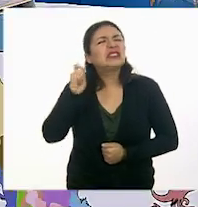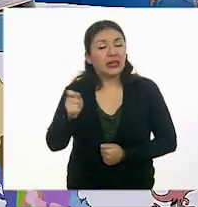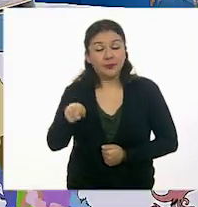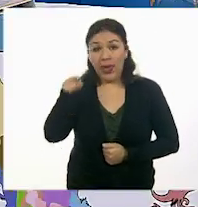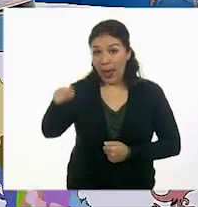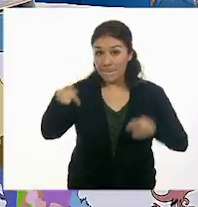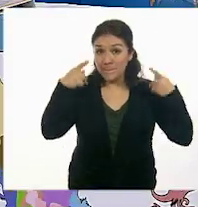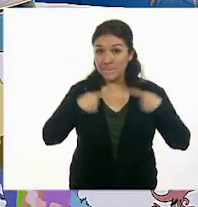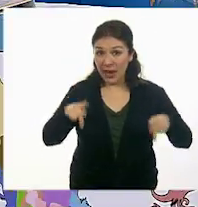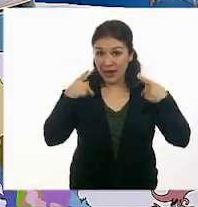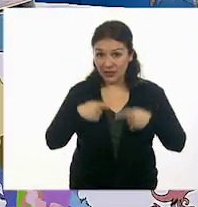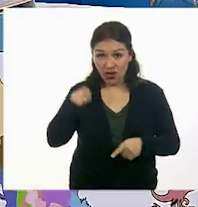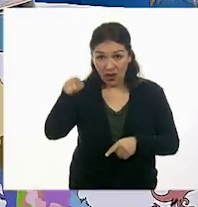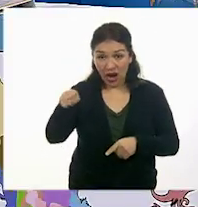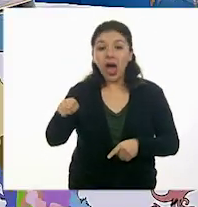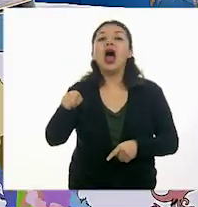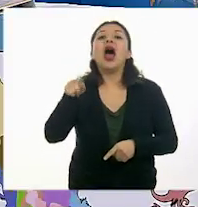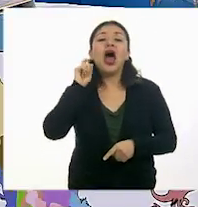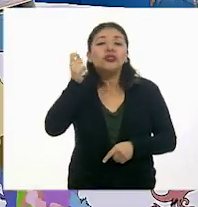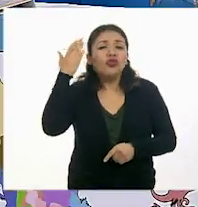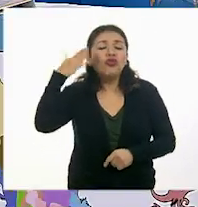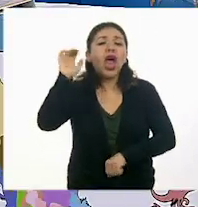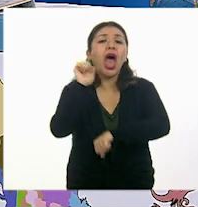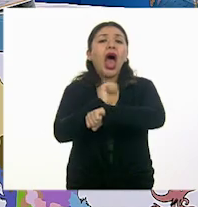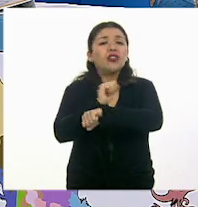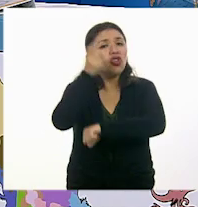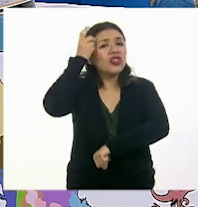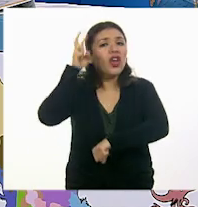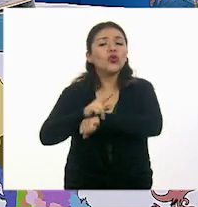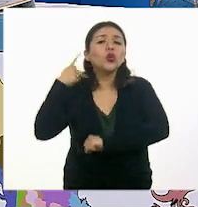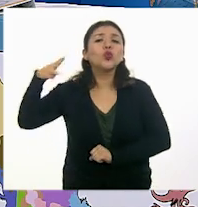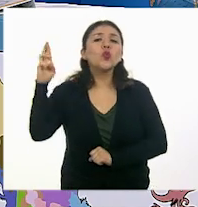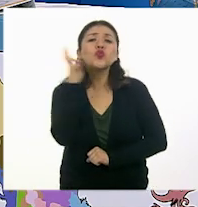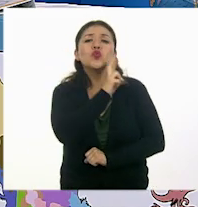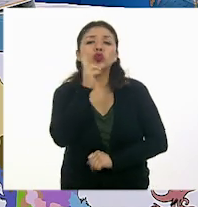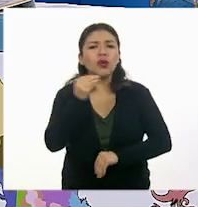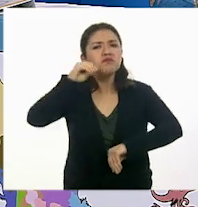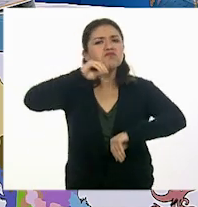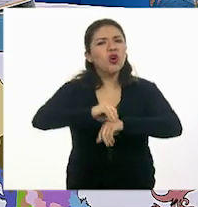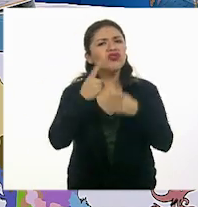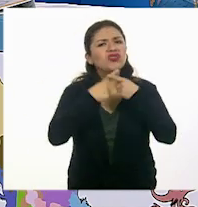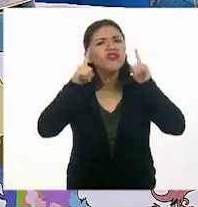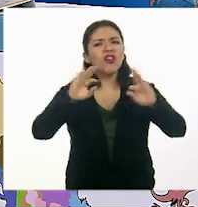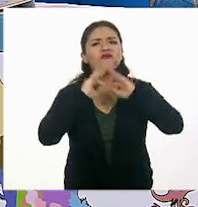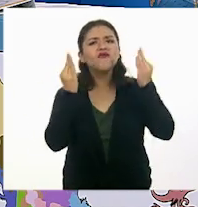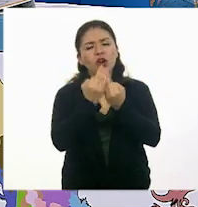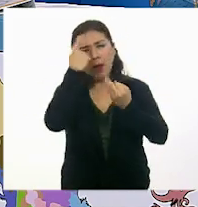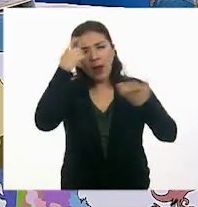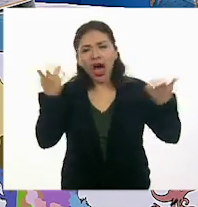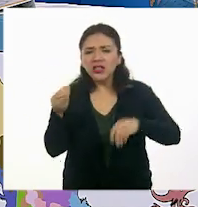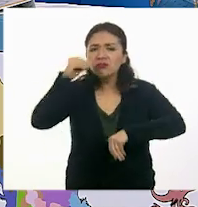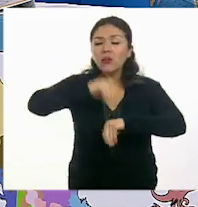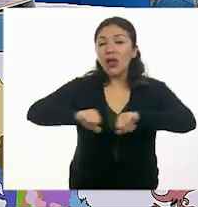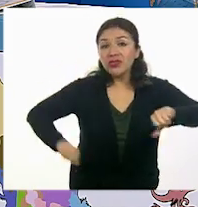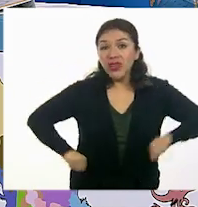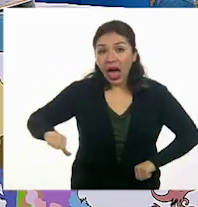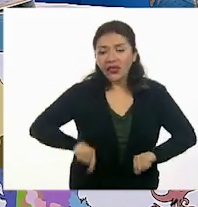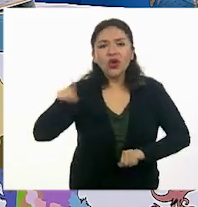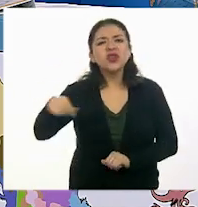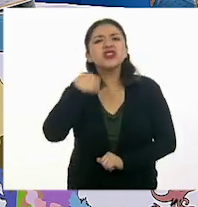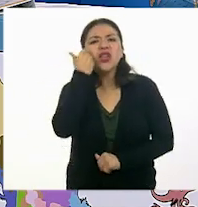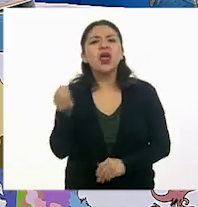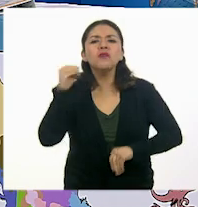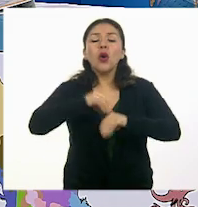Konstantin Stanislavski fue un actor y director ruso que impuso nuevas formas de interpretación en el teatro. Buscaba